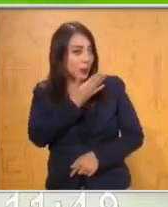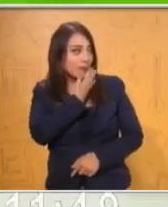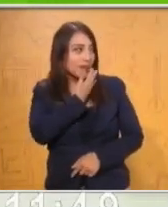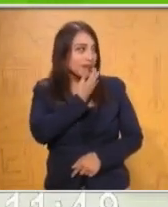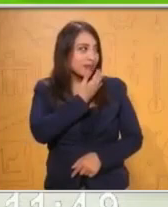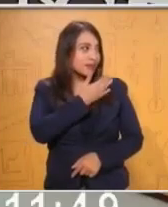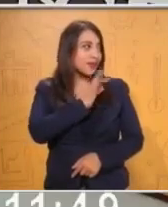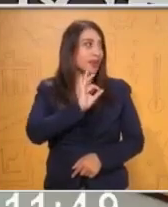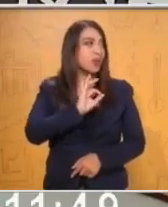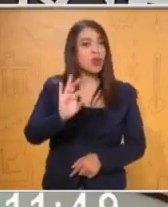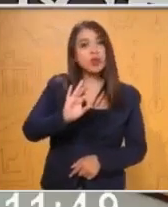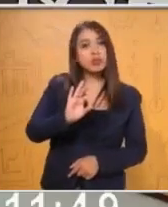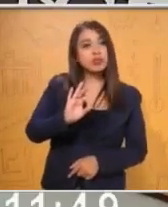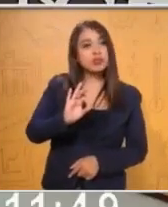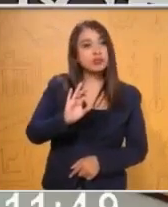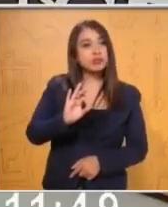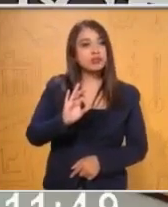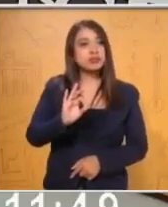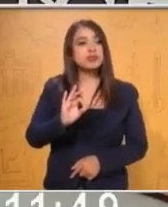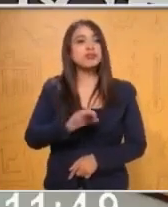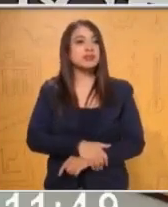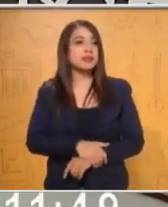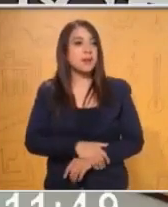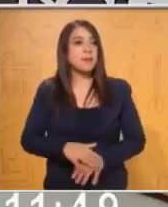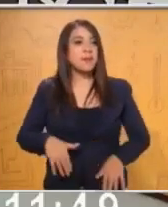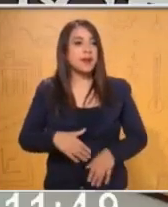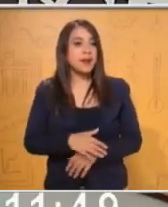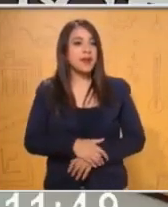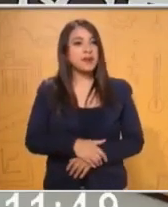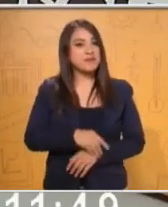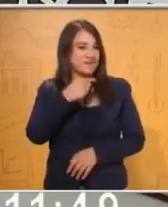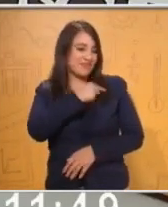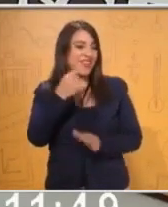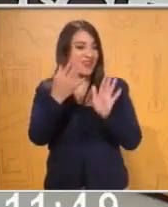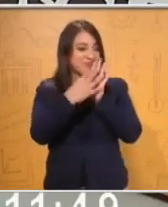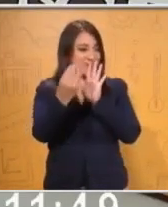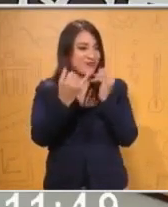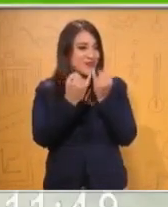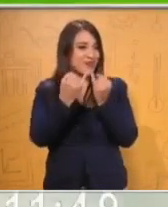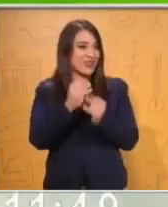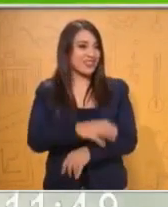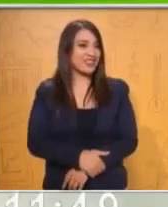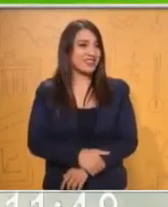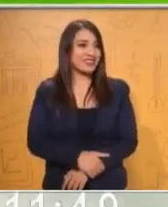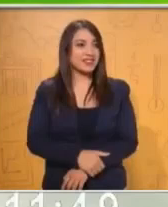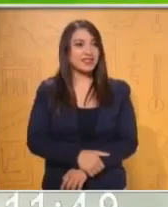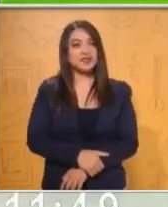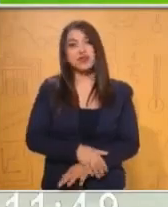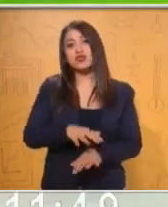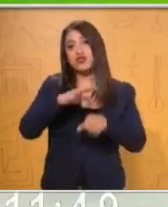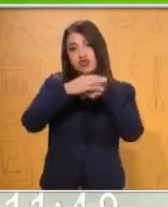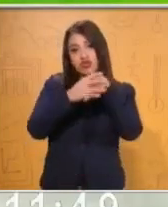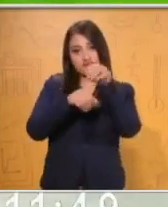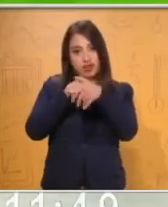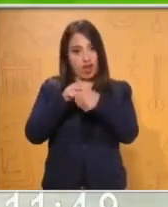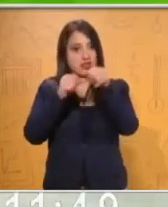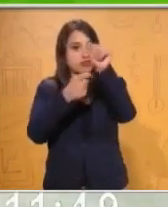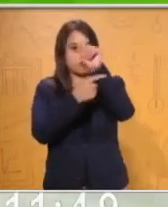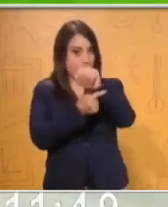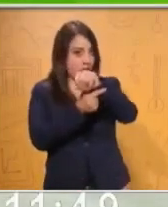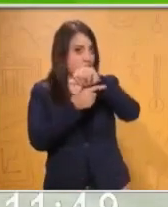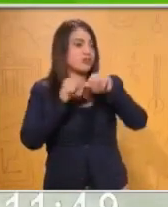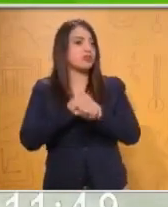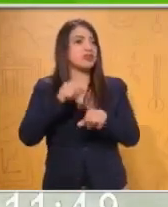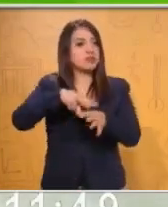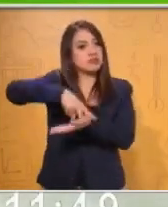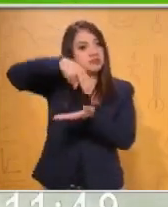pompitas podemos decir macarena. ¿Listos? Pompitas. Eh, macarena. Rodillas. Tobillos. Salto. Aplauso.